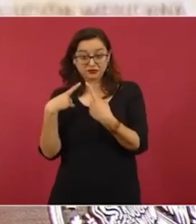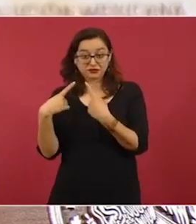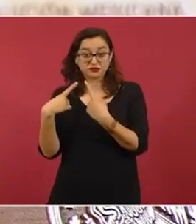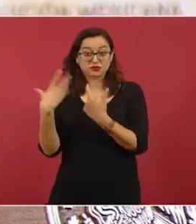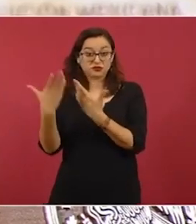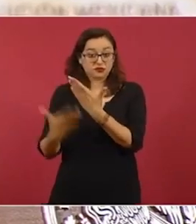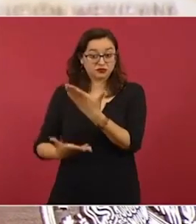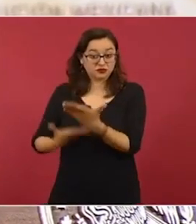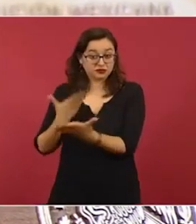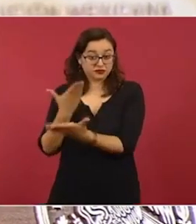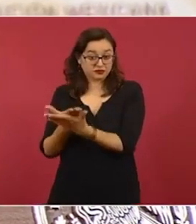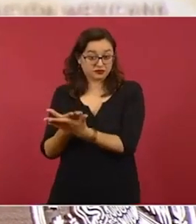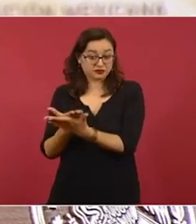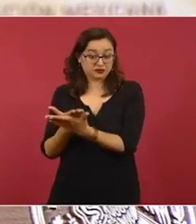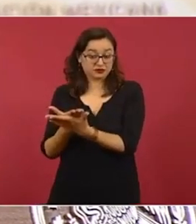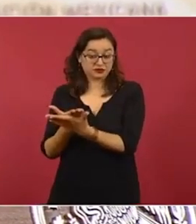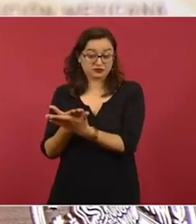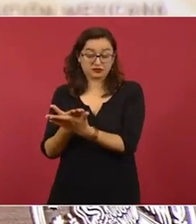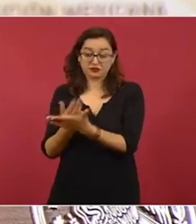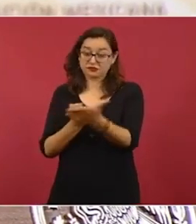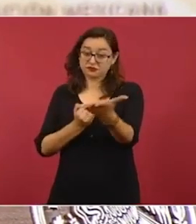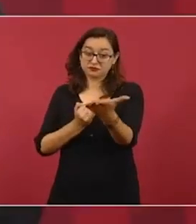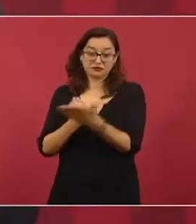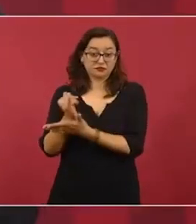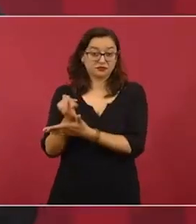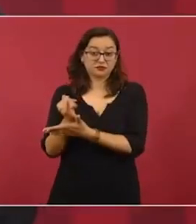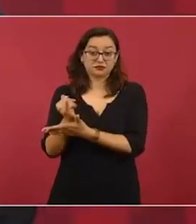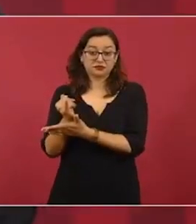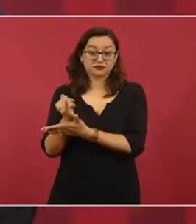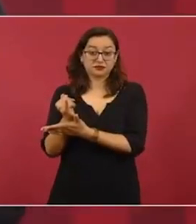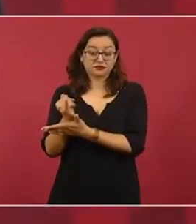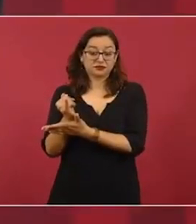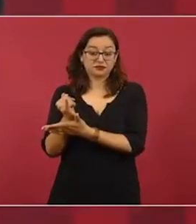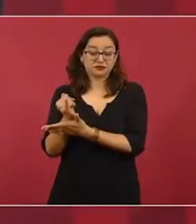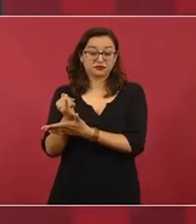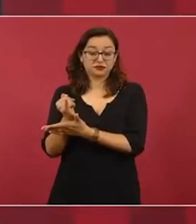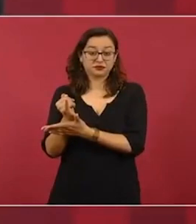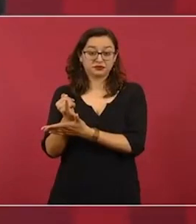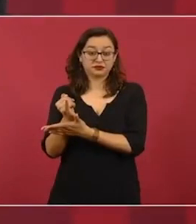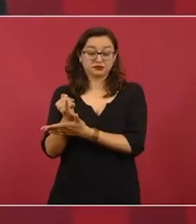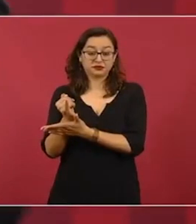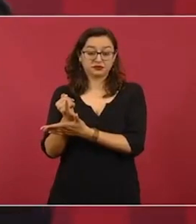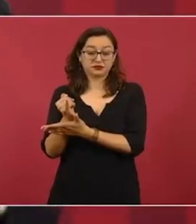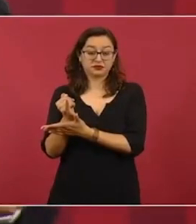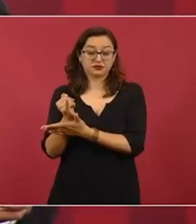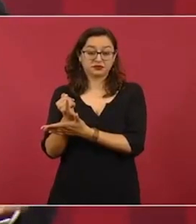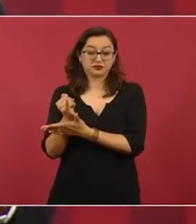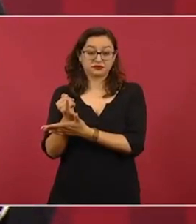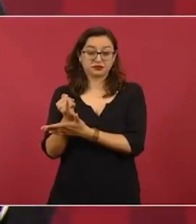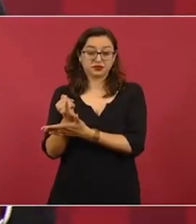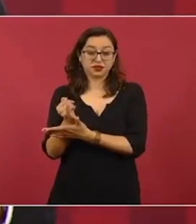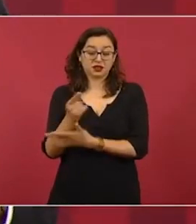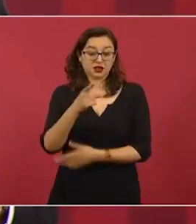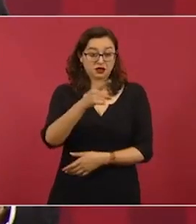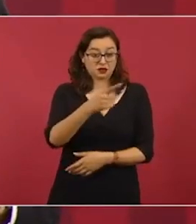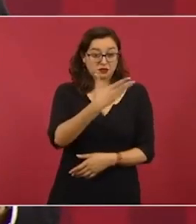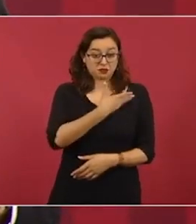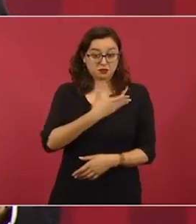una resolución en contra del presidente